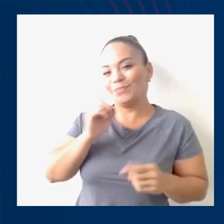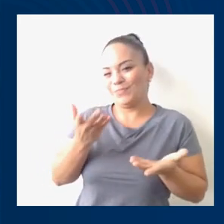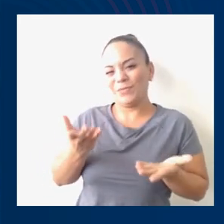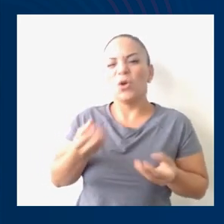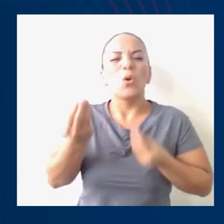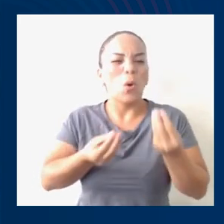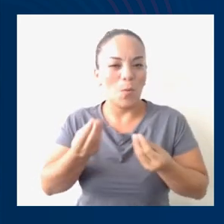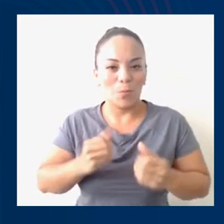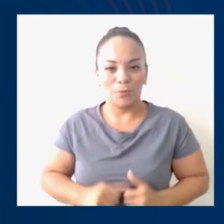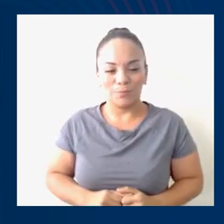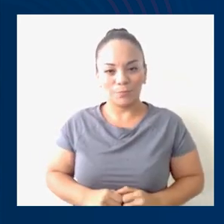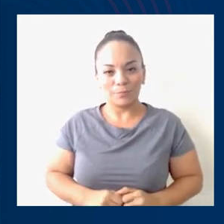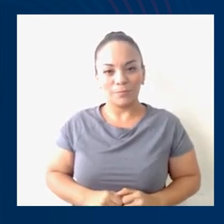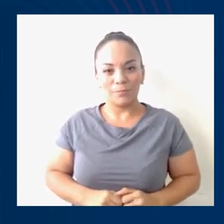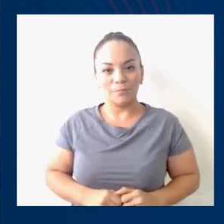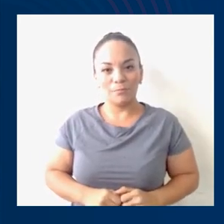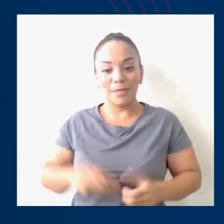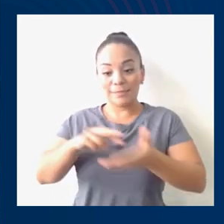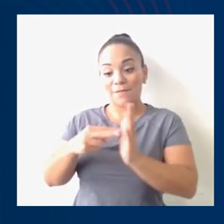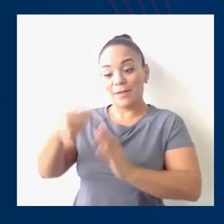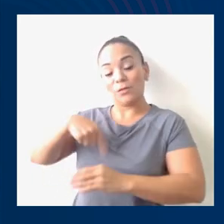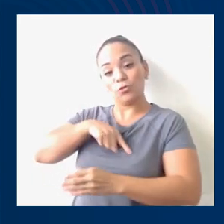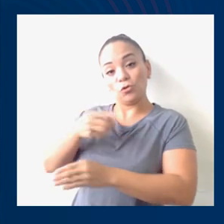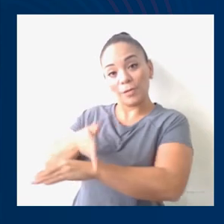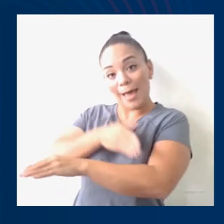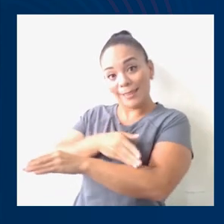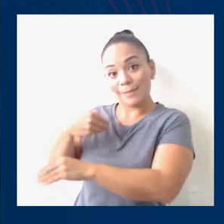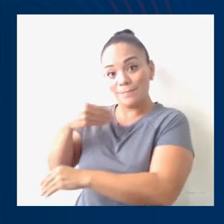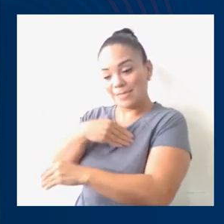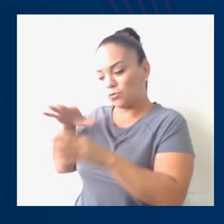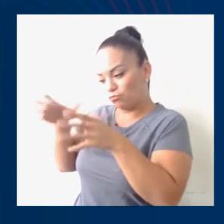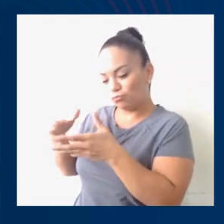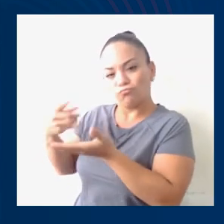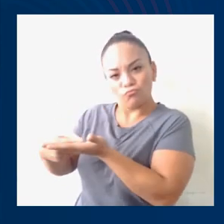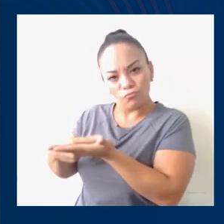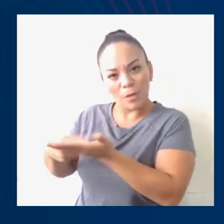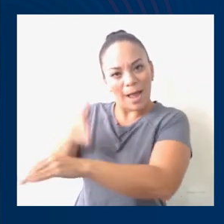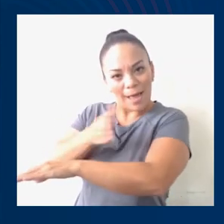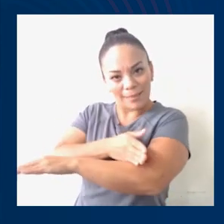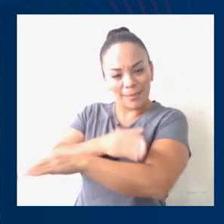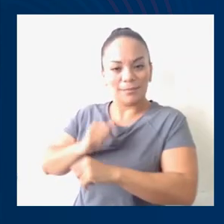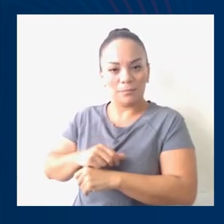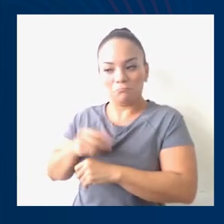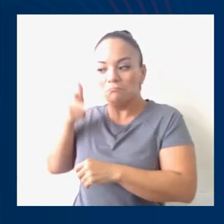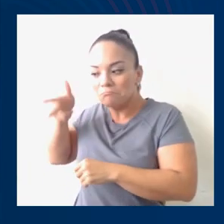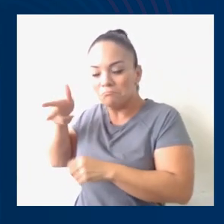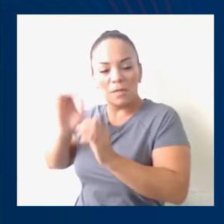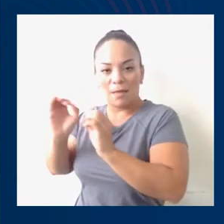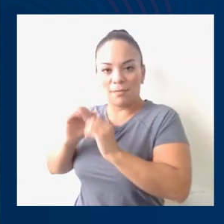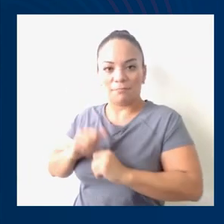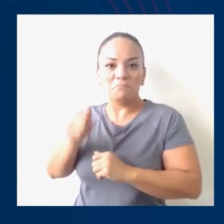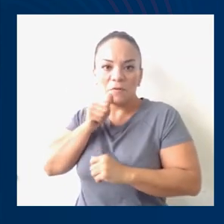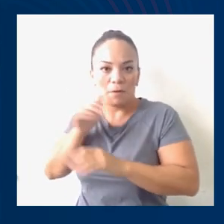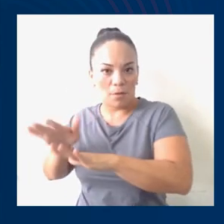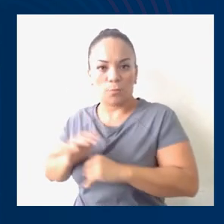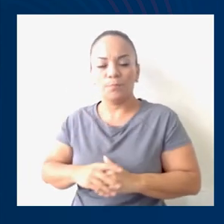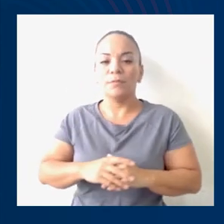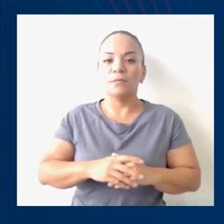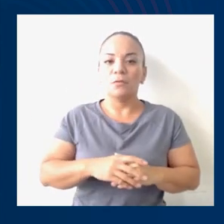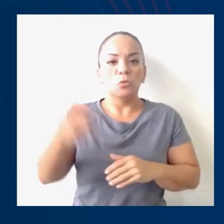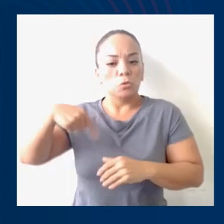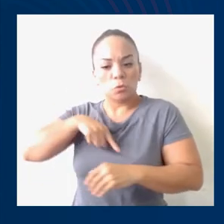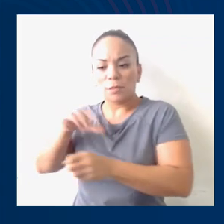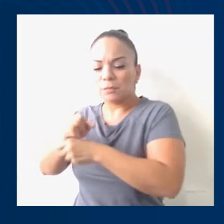engañándolos. ¿Cómo haría eso? Tenemos la discusión antes, fuera de cámaras, hacemos